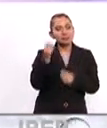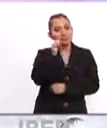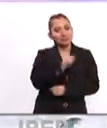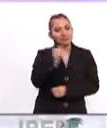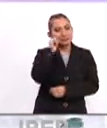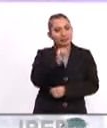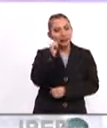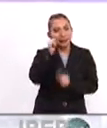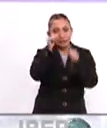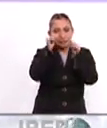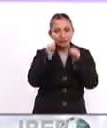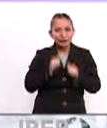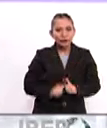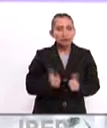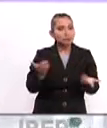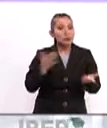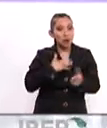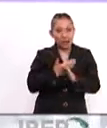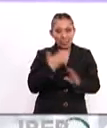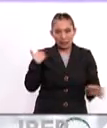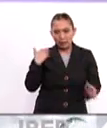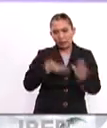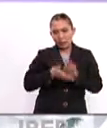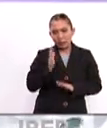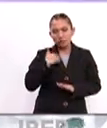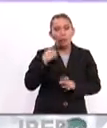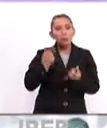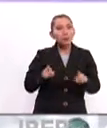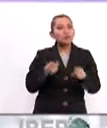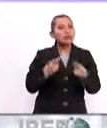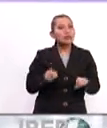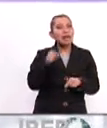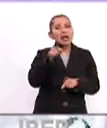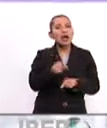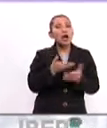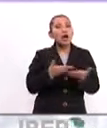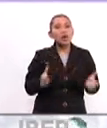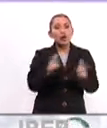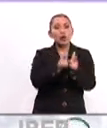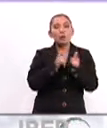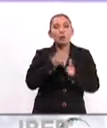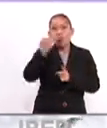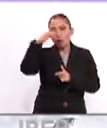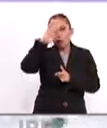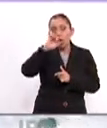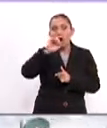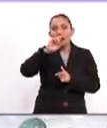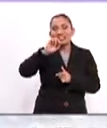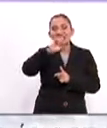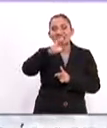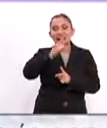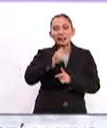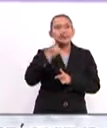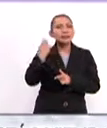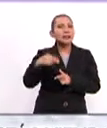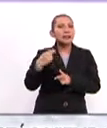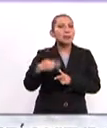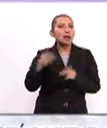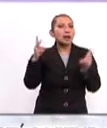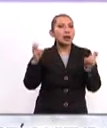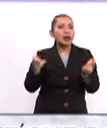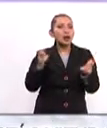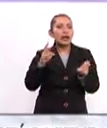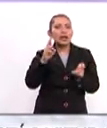siempre, su atención. Y bueno, antes de despedirnos, los dejamos con música, esta vez del grupo cubano Orishas, y esto que se titula